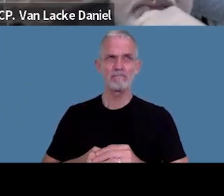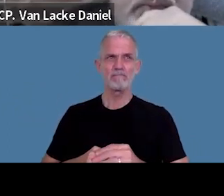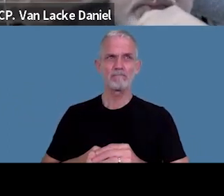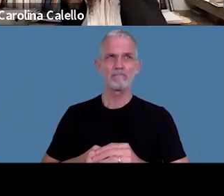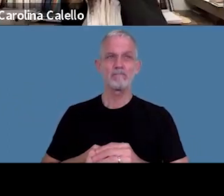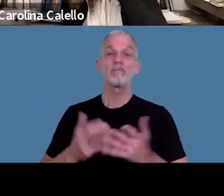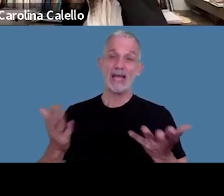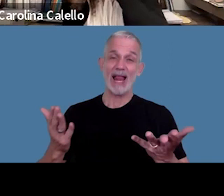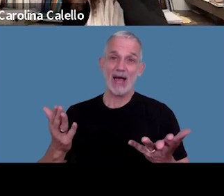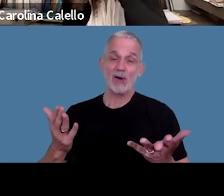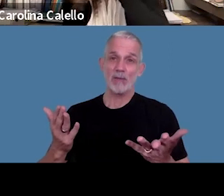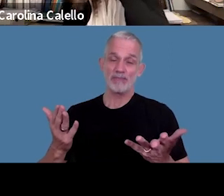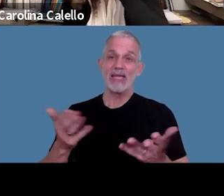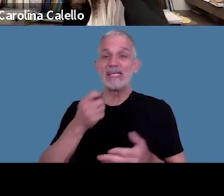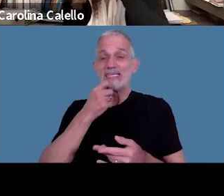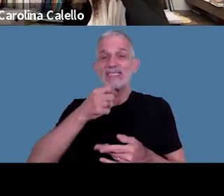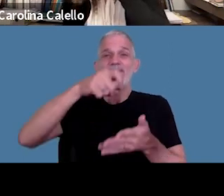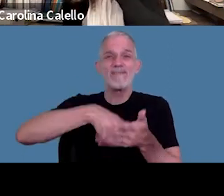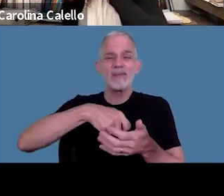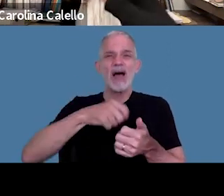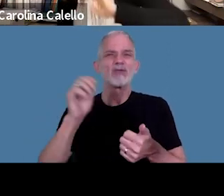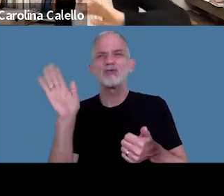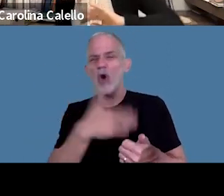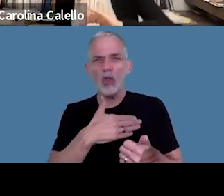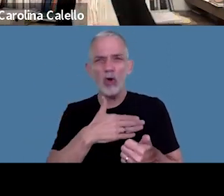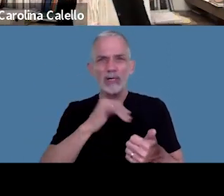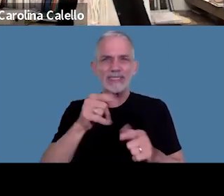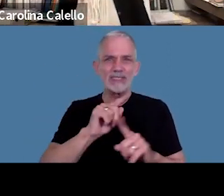claro si debes firmar todo preguntabas vos